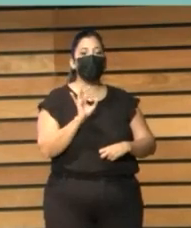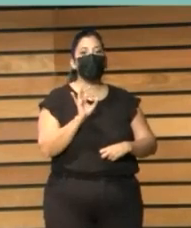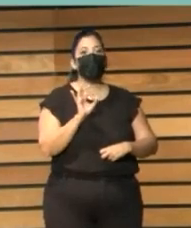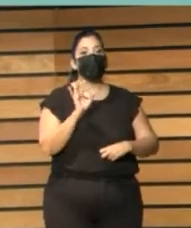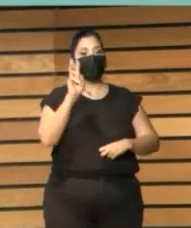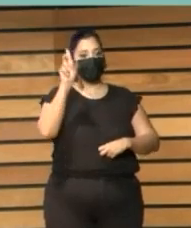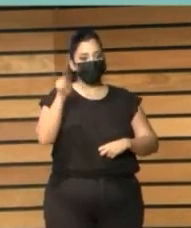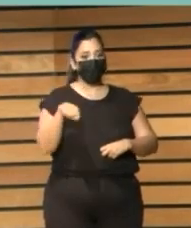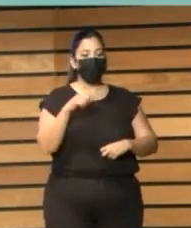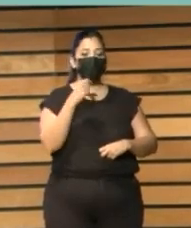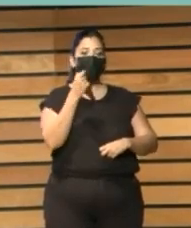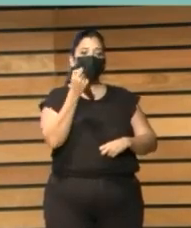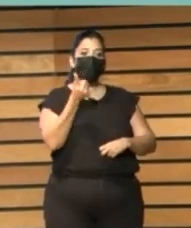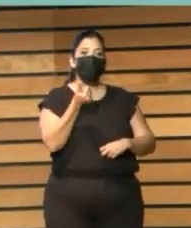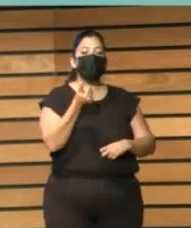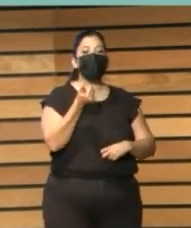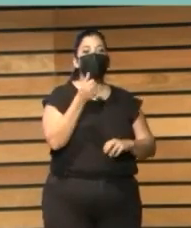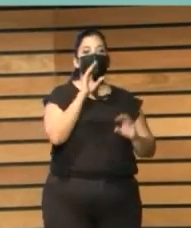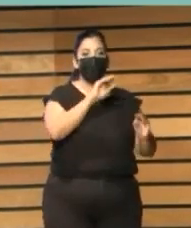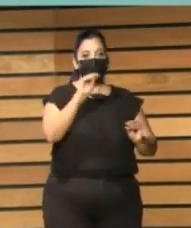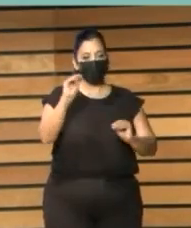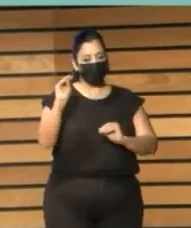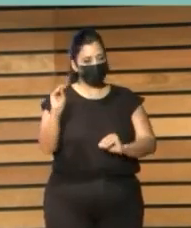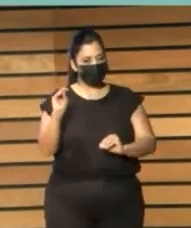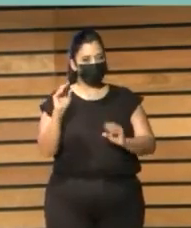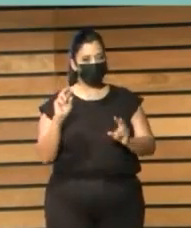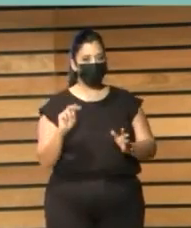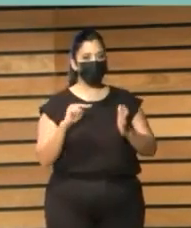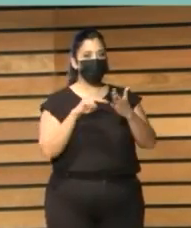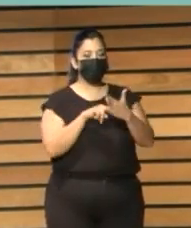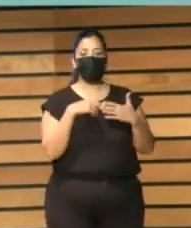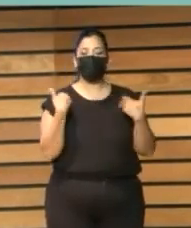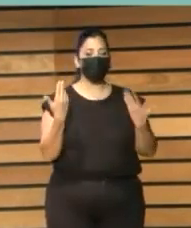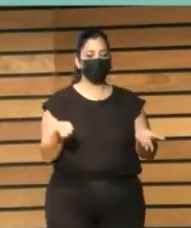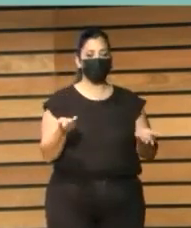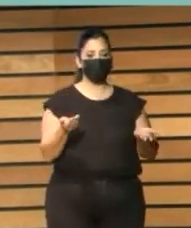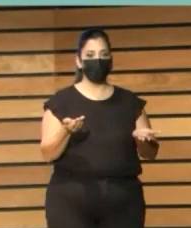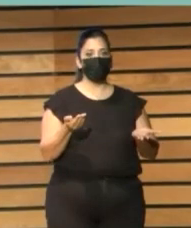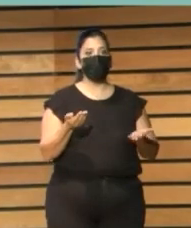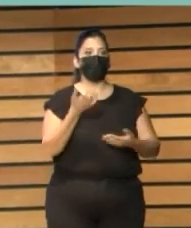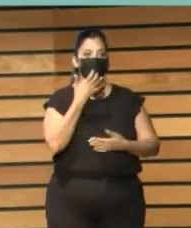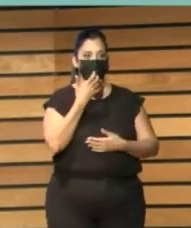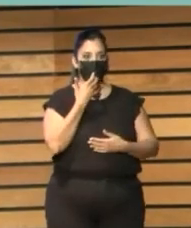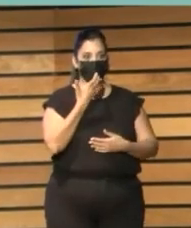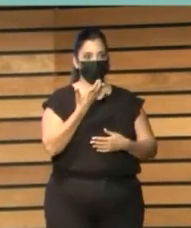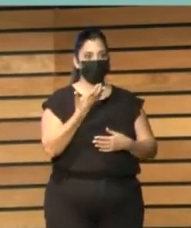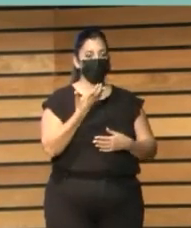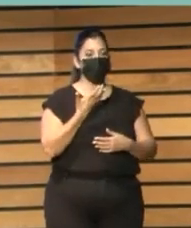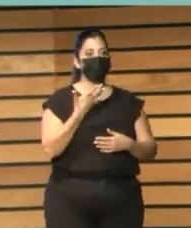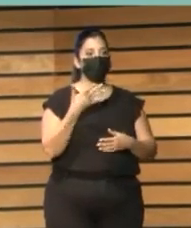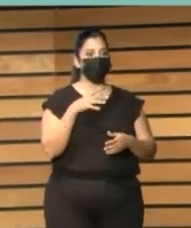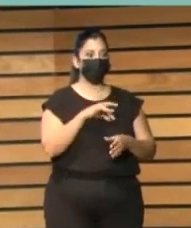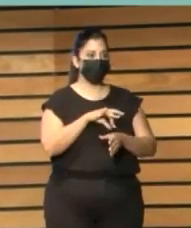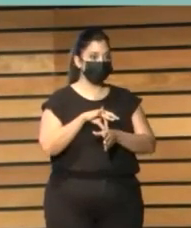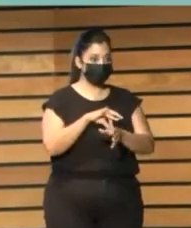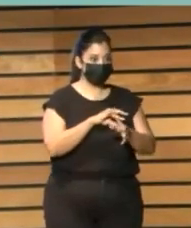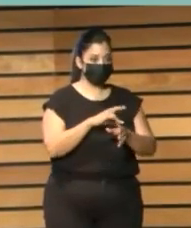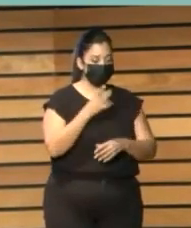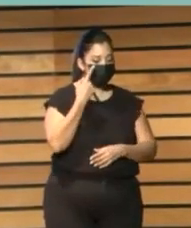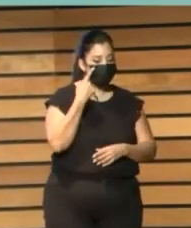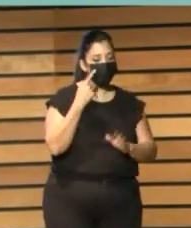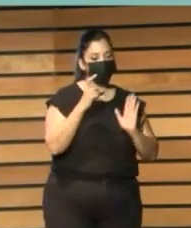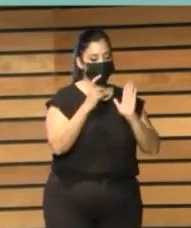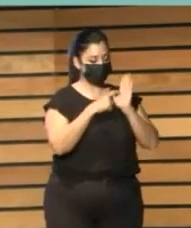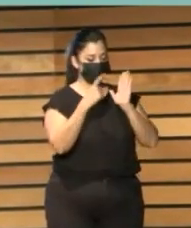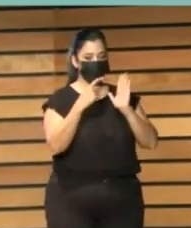interna que conectaría esas formaciones con el logro de las dimensiones de la competencia digital y el seguimiento de los resultados del proyecto.